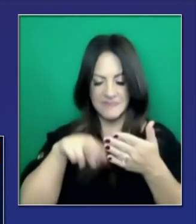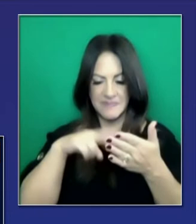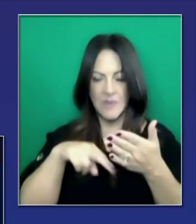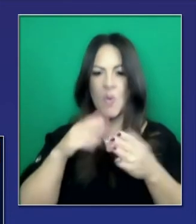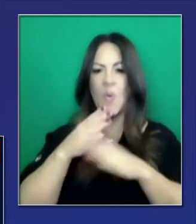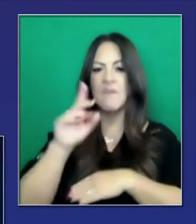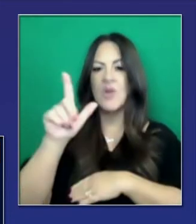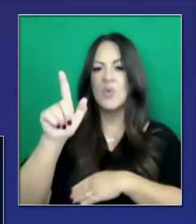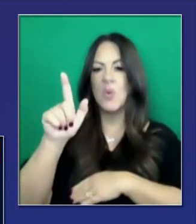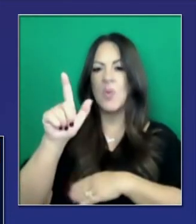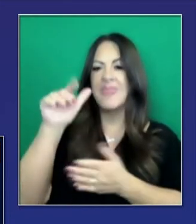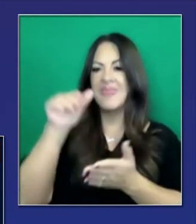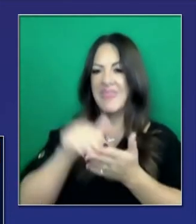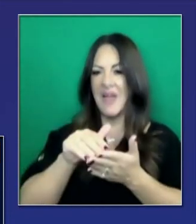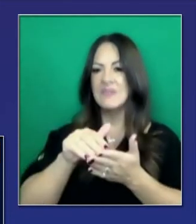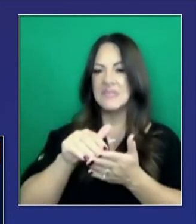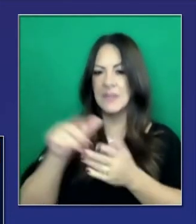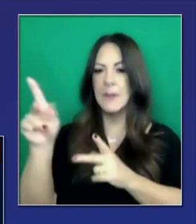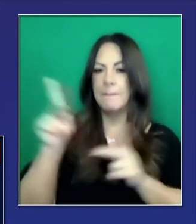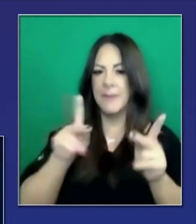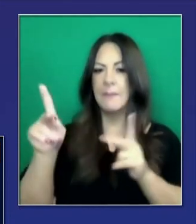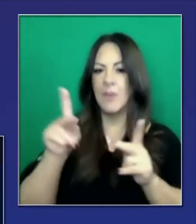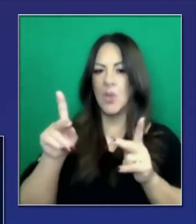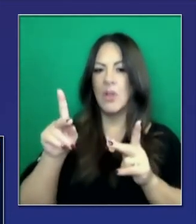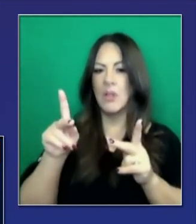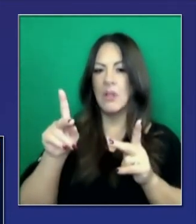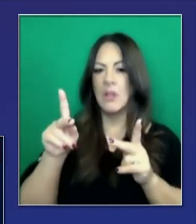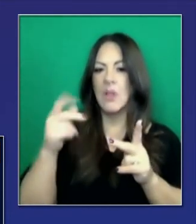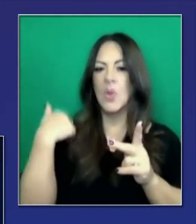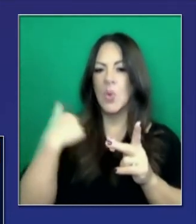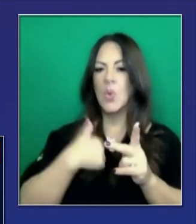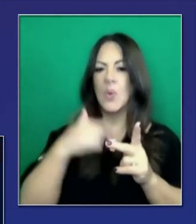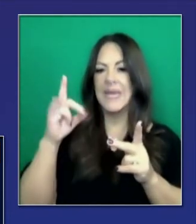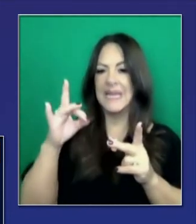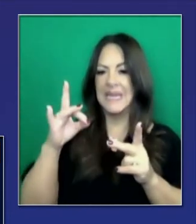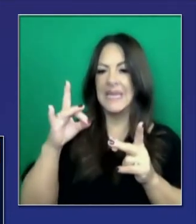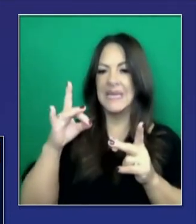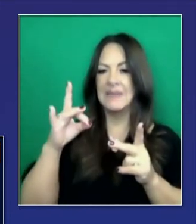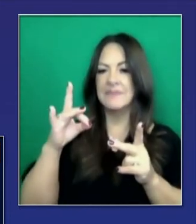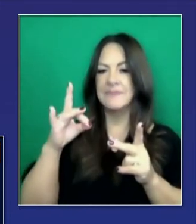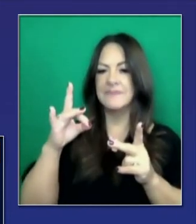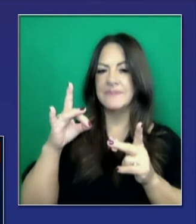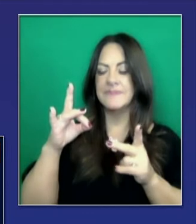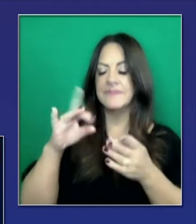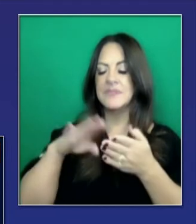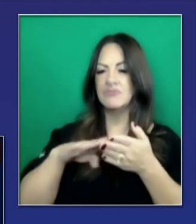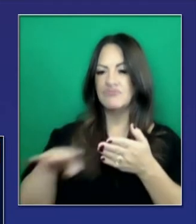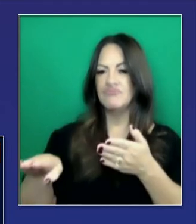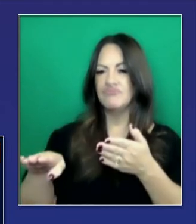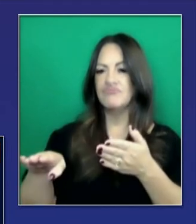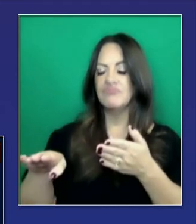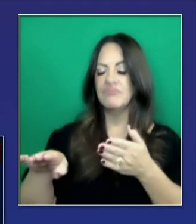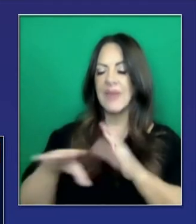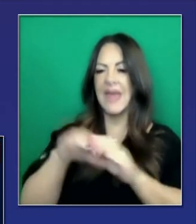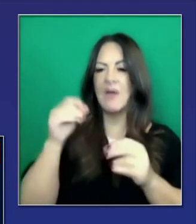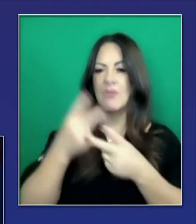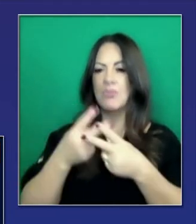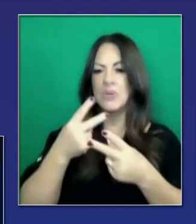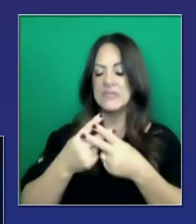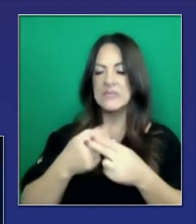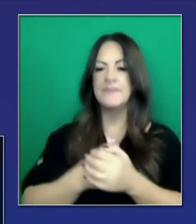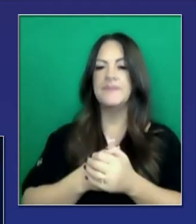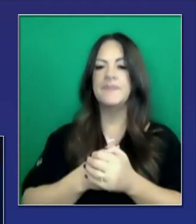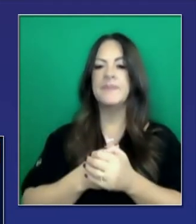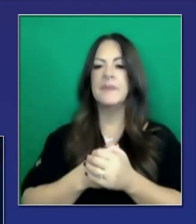individuos, a través de 21.000 individuos. Es sin precedentes en California. En nuestra